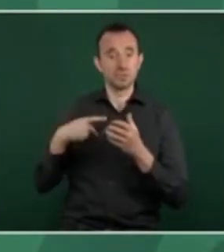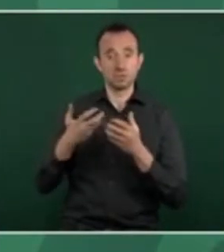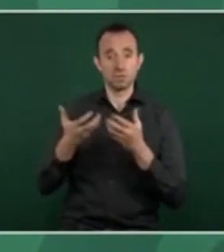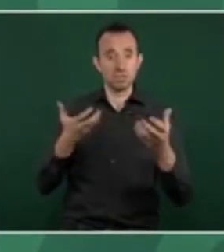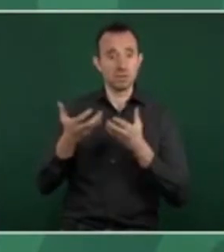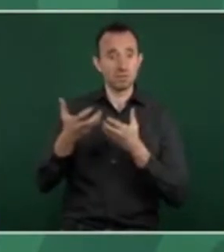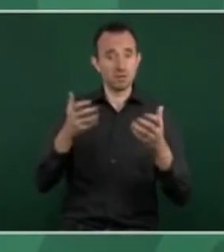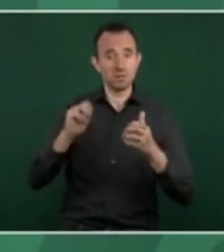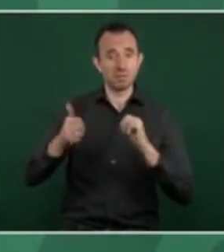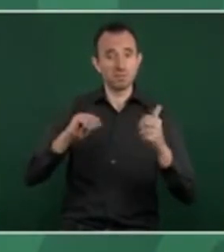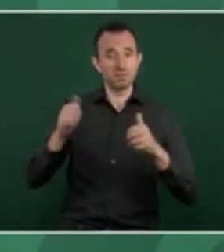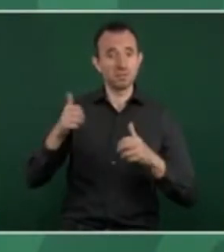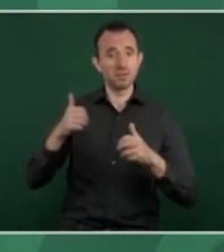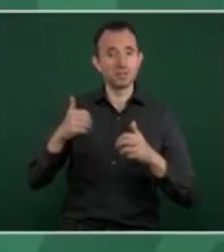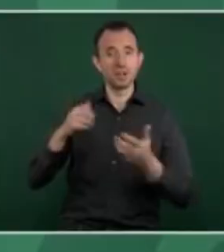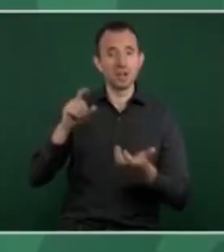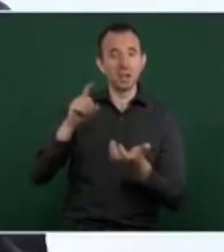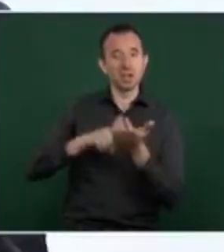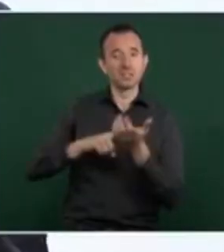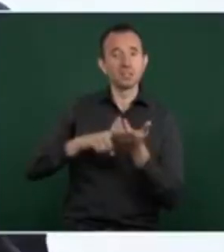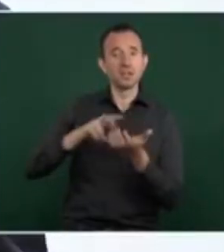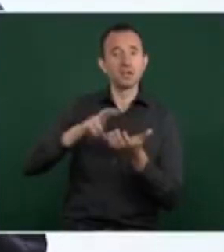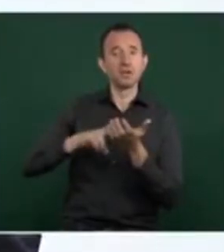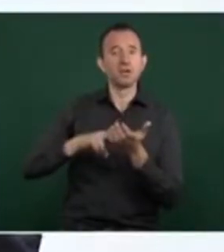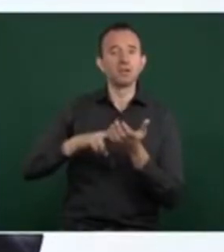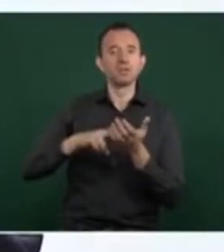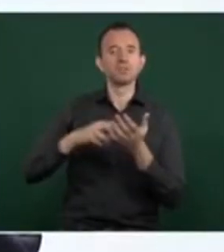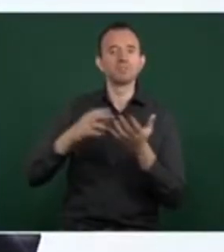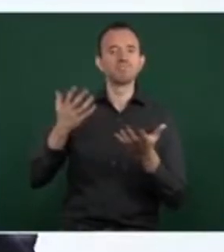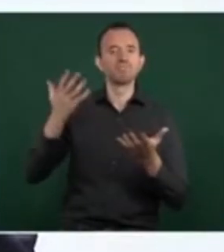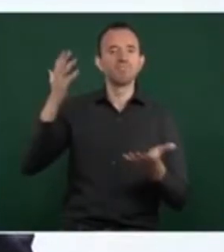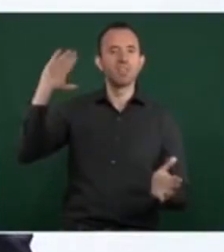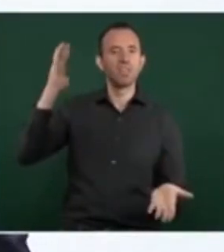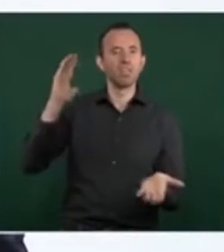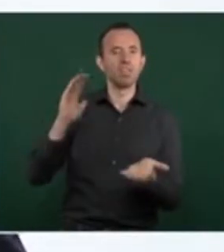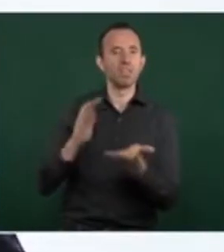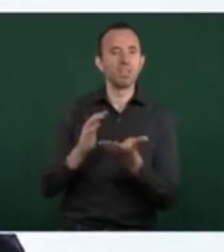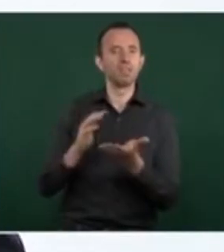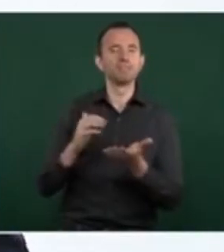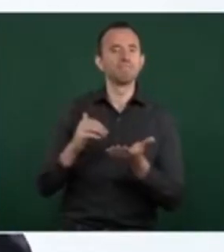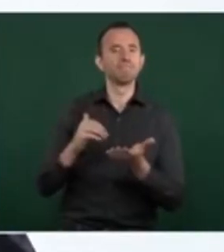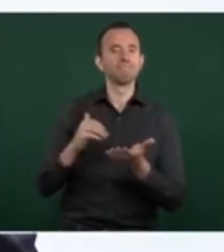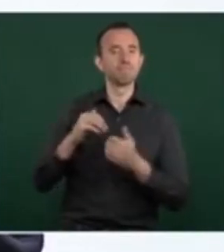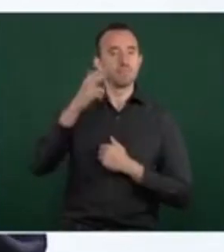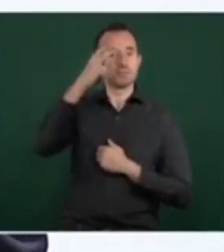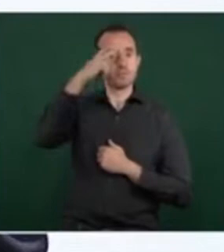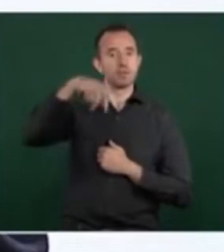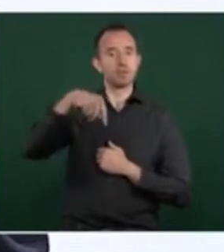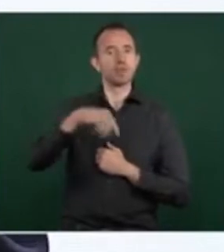pierde valores. Y en México tenemos mucha vida comunitaria